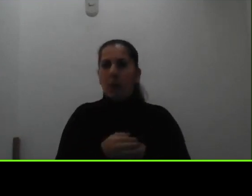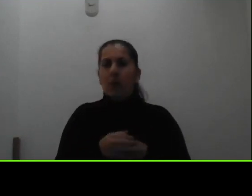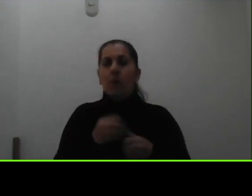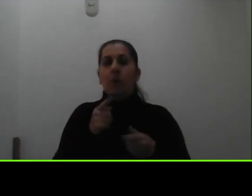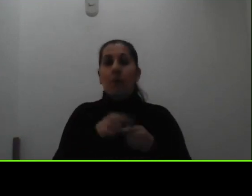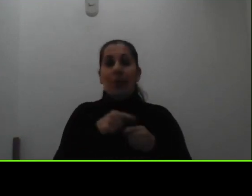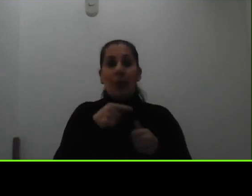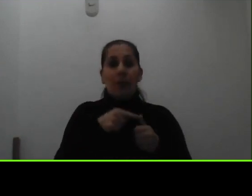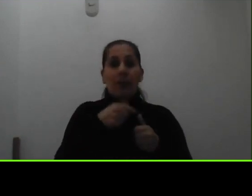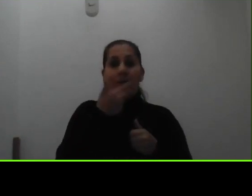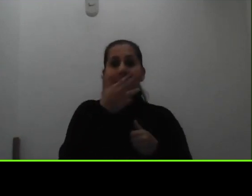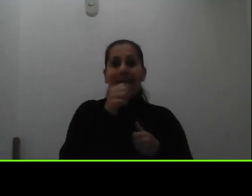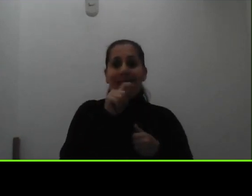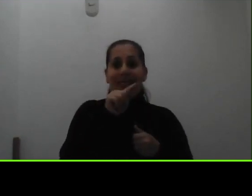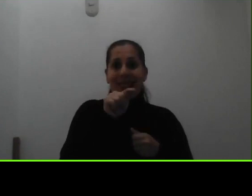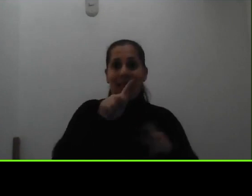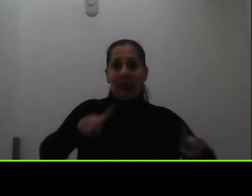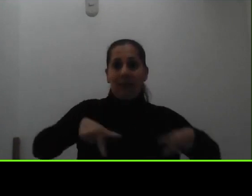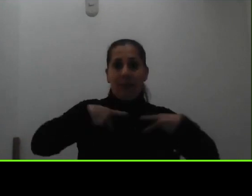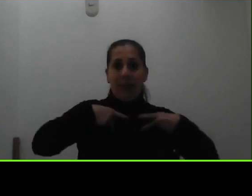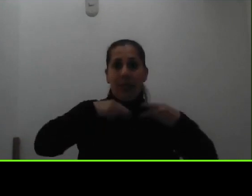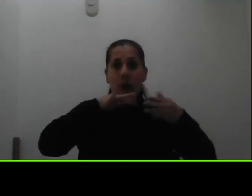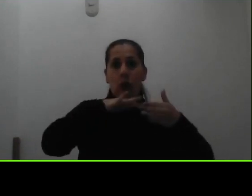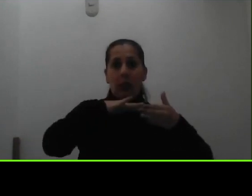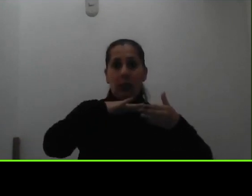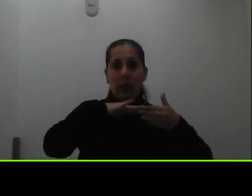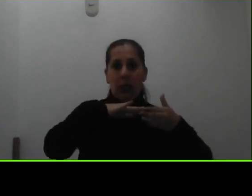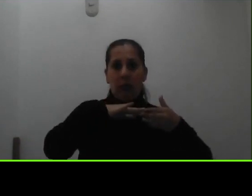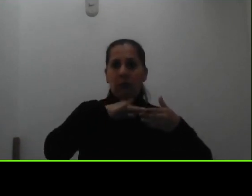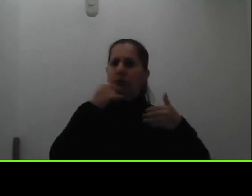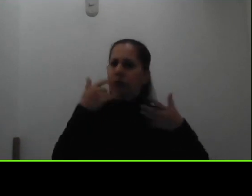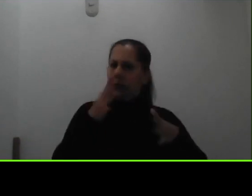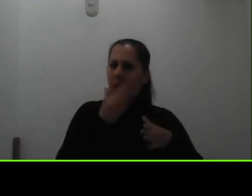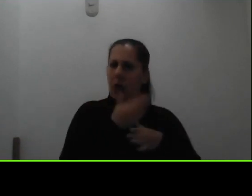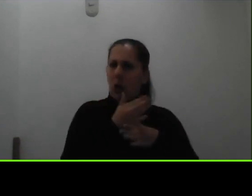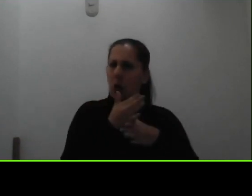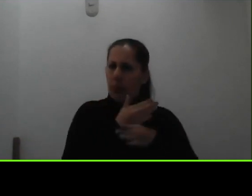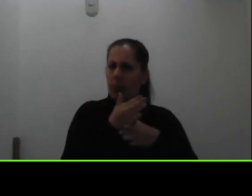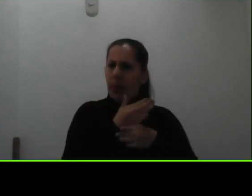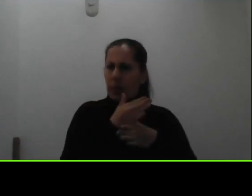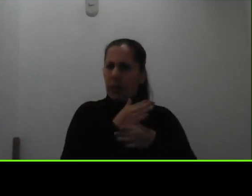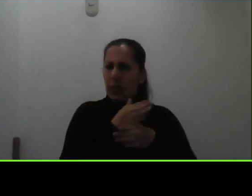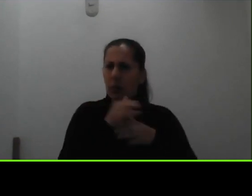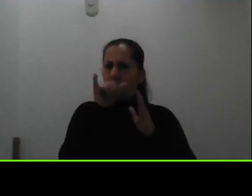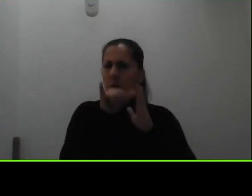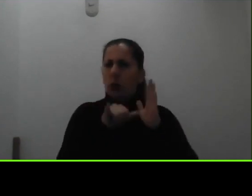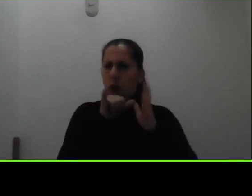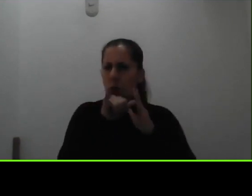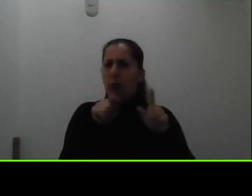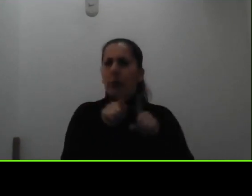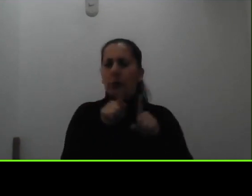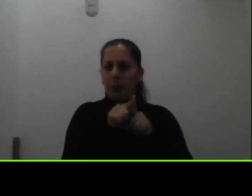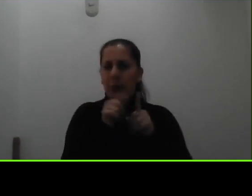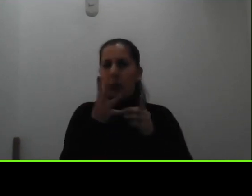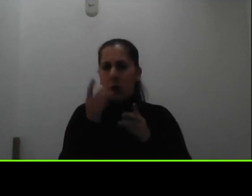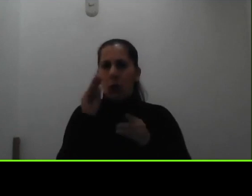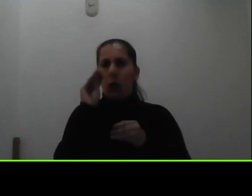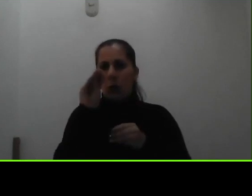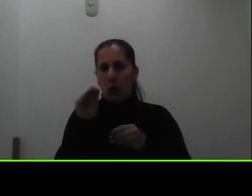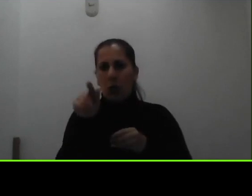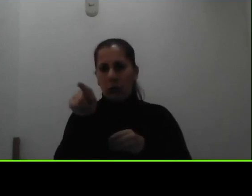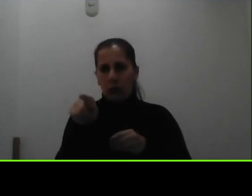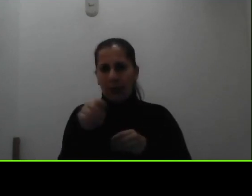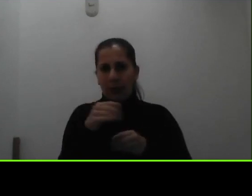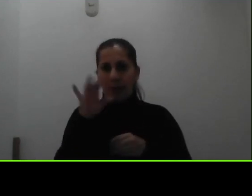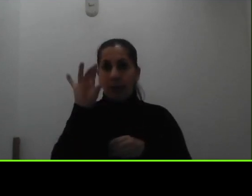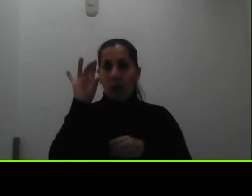chat de vida estudiantil creo que lo han compartido en el chat de youtube pero quiero que también nos quede por acá y es